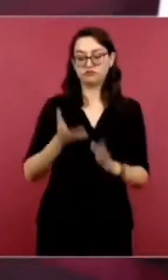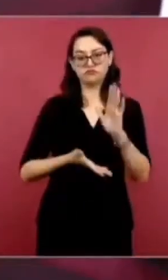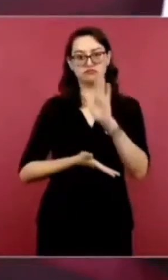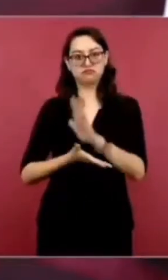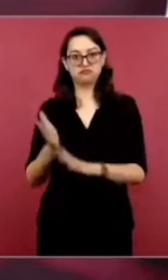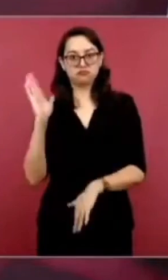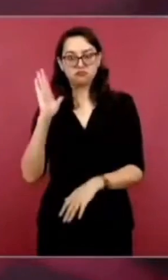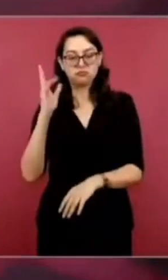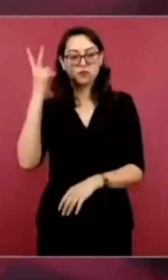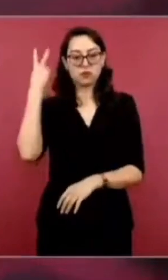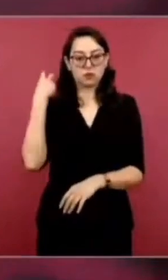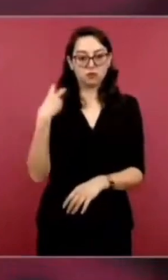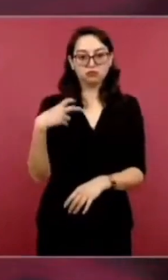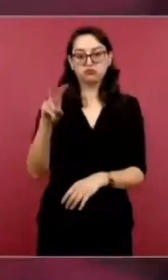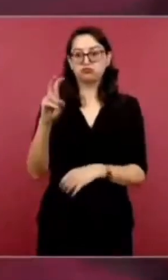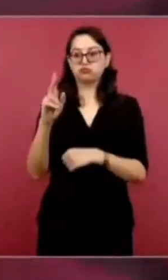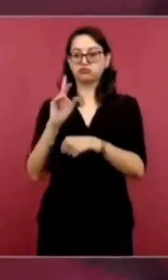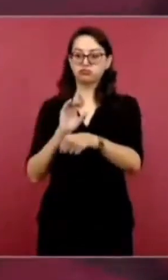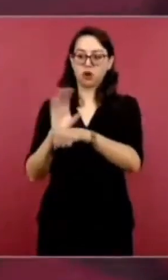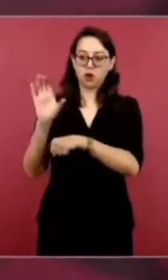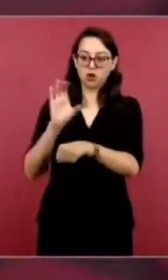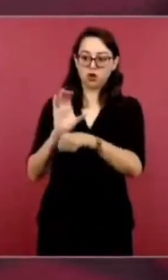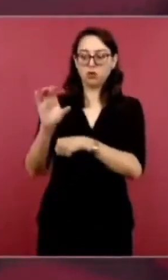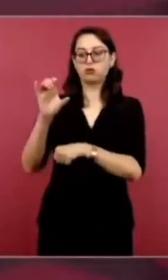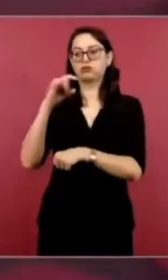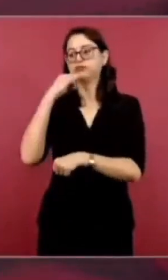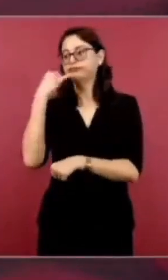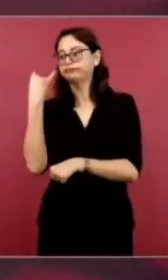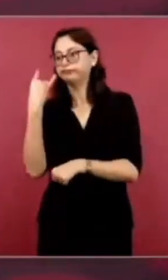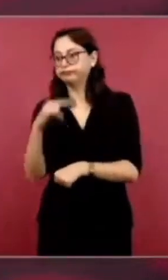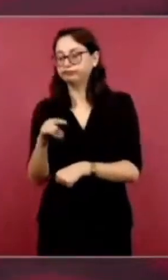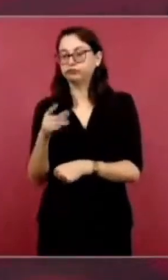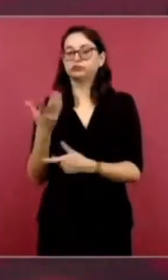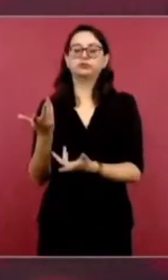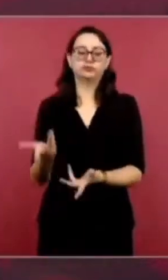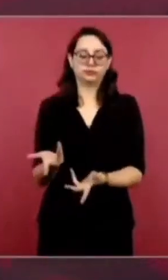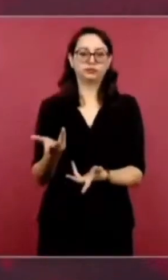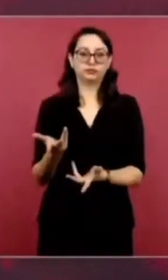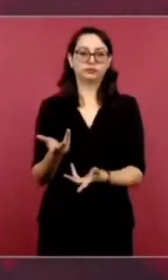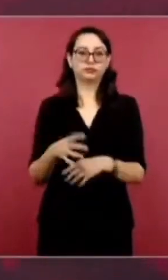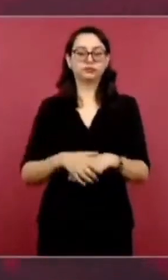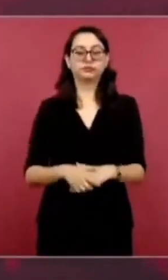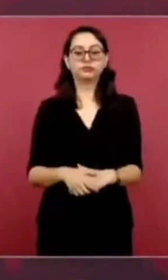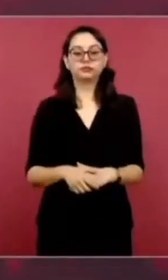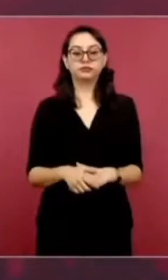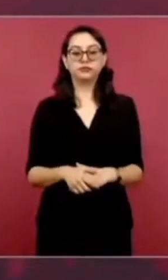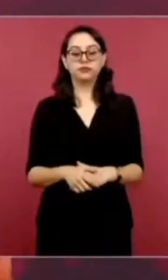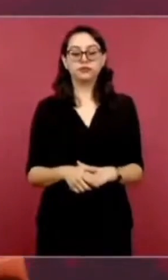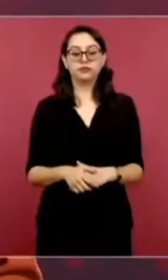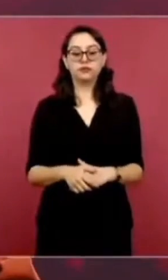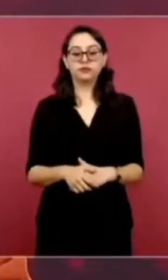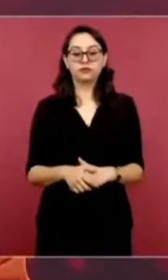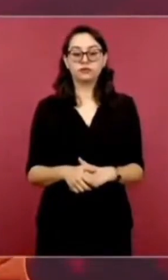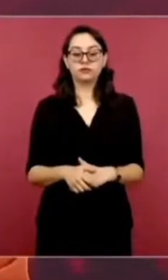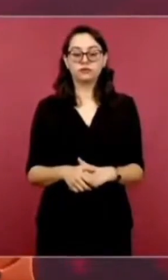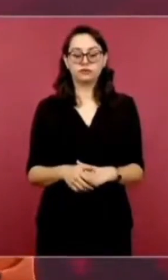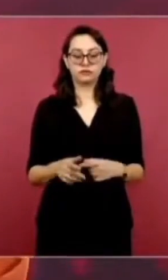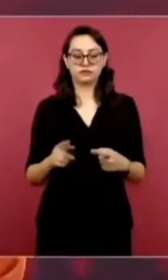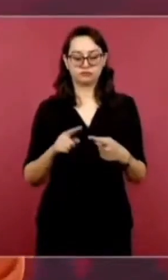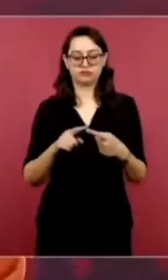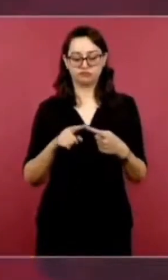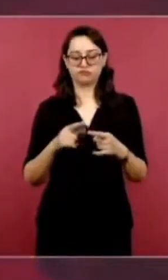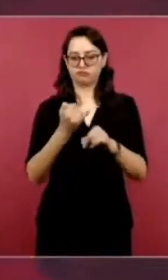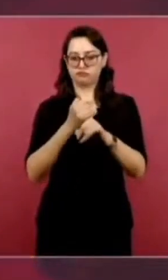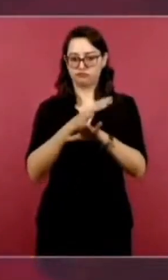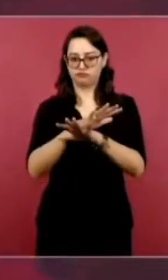Chile, daremos cuenta. También el día de hoy vamos a retomar como cada 15 días el